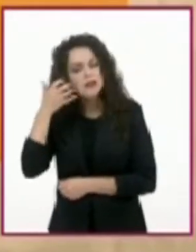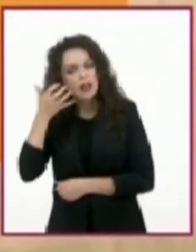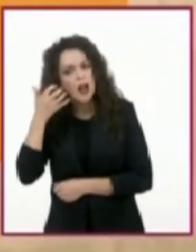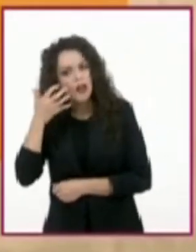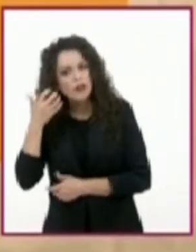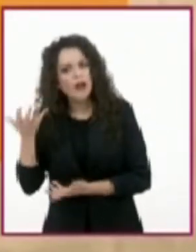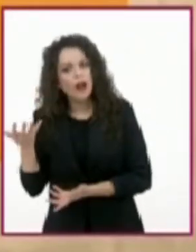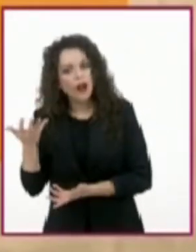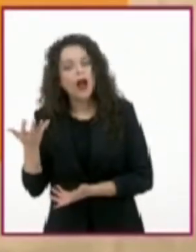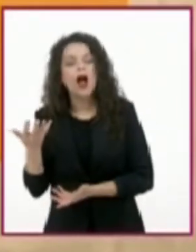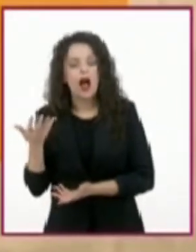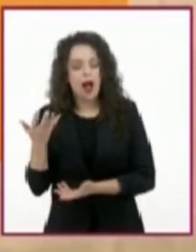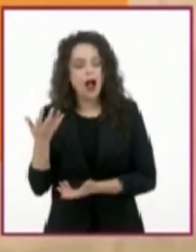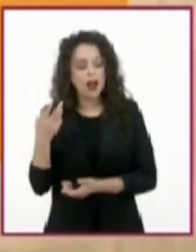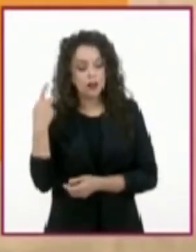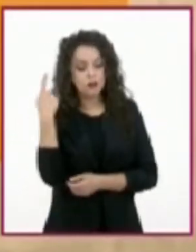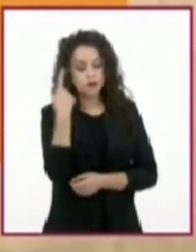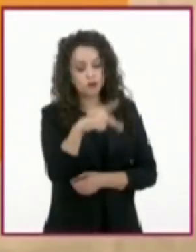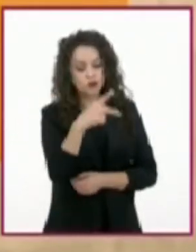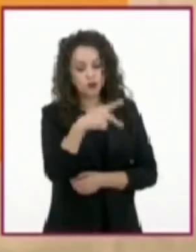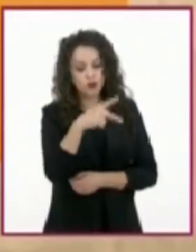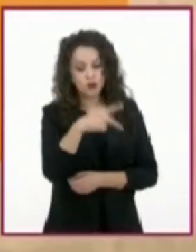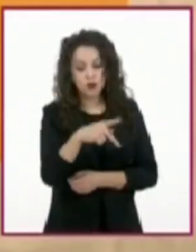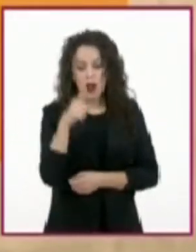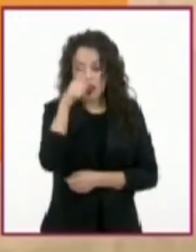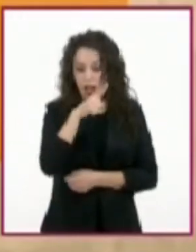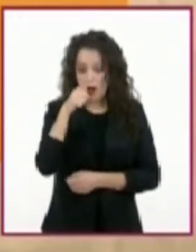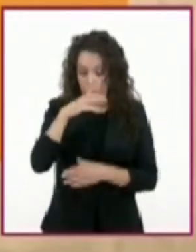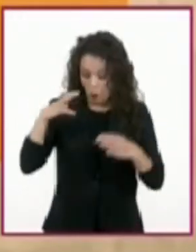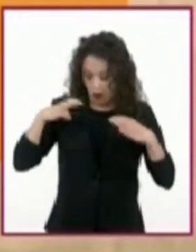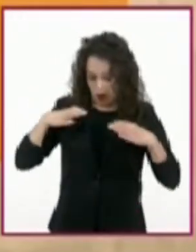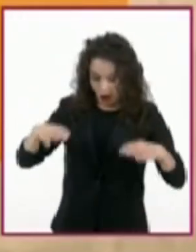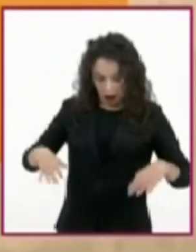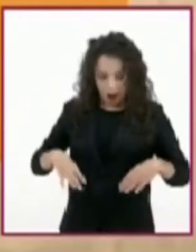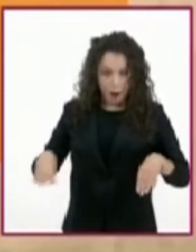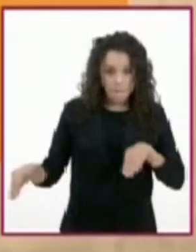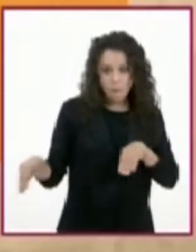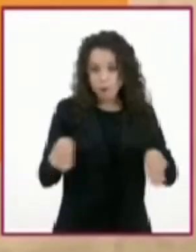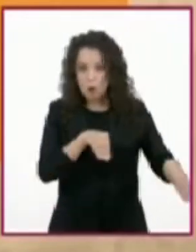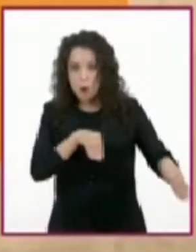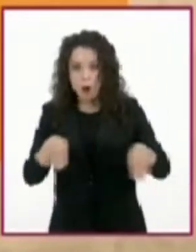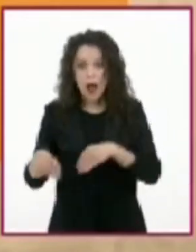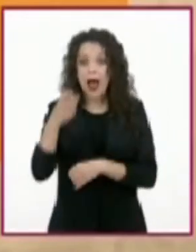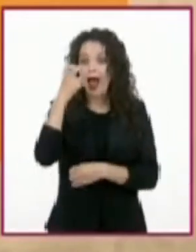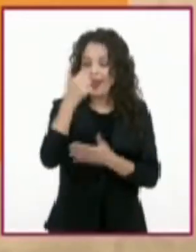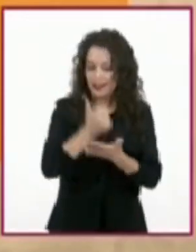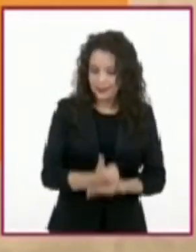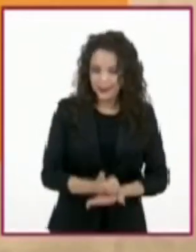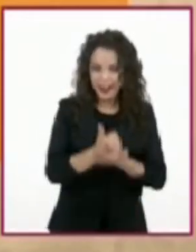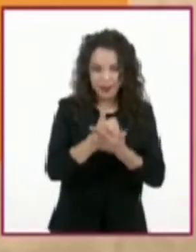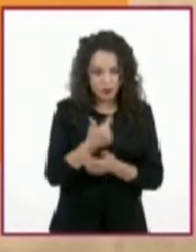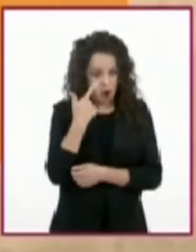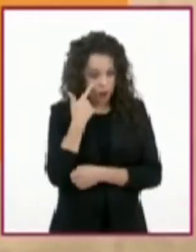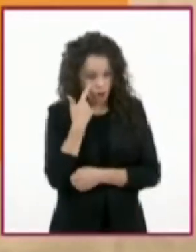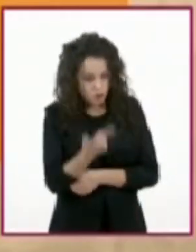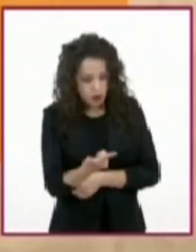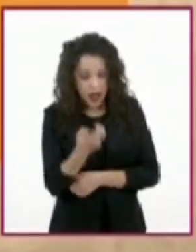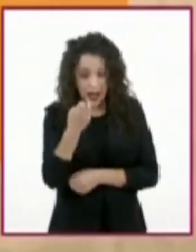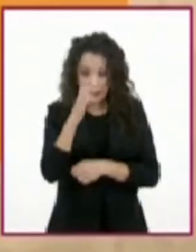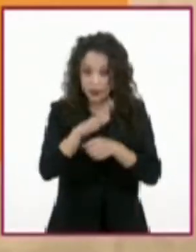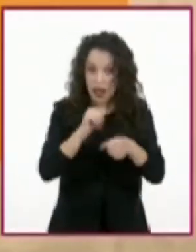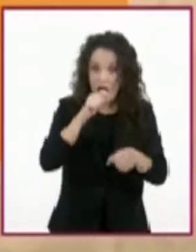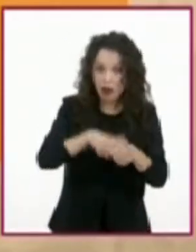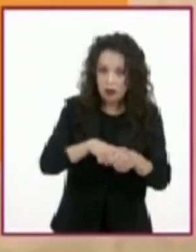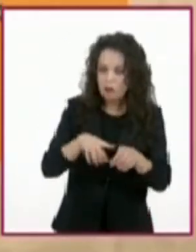atender su lenguaje corporal. Estos animales suelen comunicarse, entre otras formas, a través de su